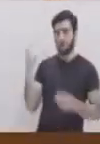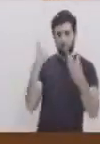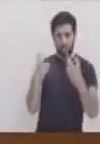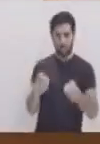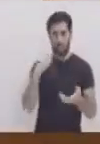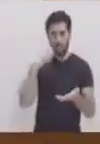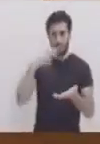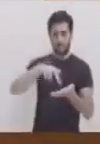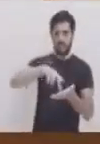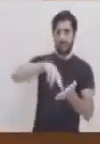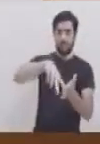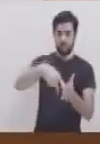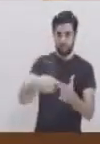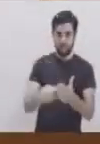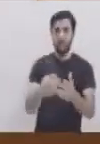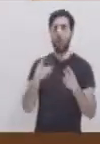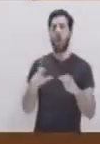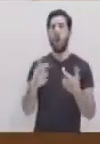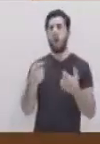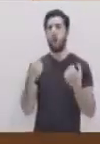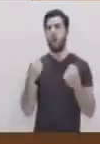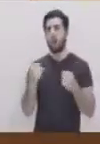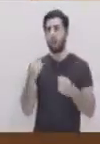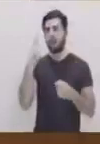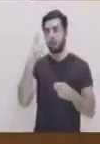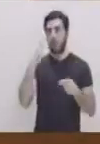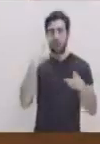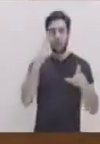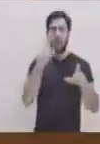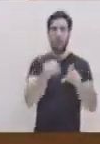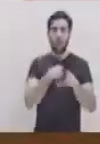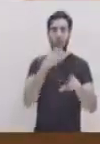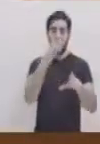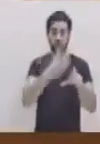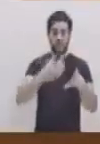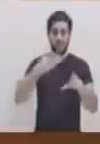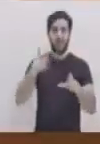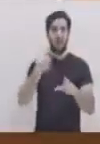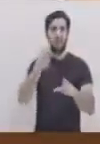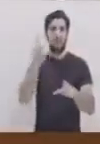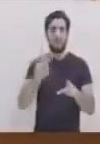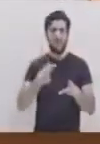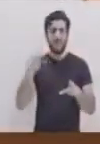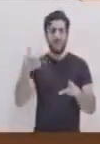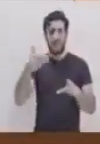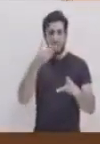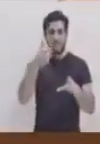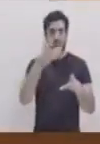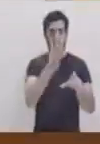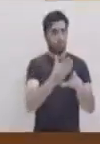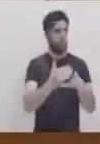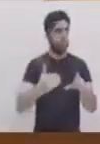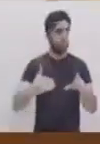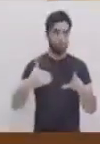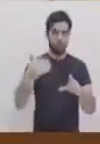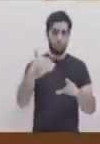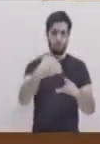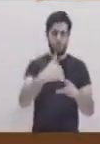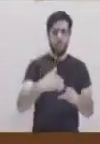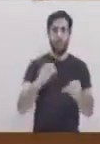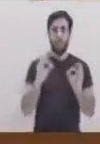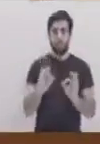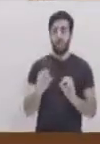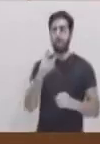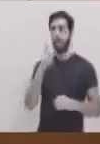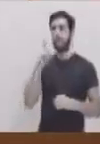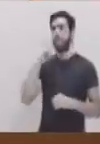Esta va a ser muy débil porque solo la quiero como referencia de la parte central de donde voy a hacer partir las demás circunferencias.